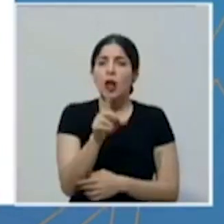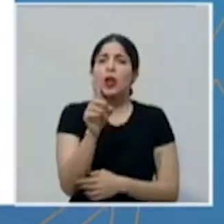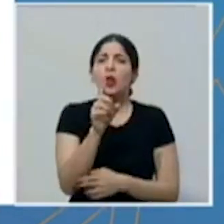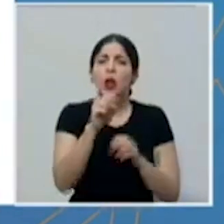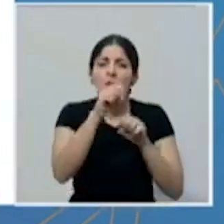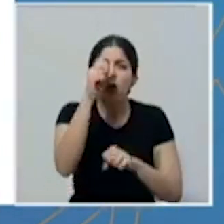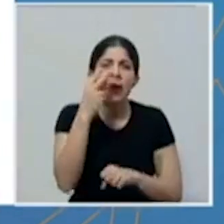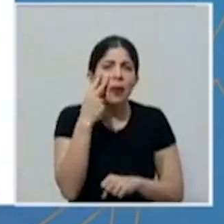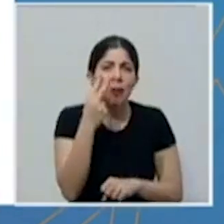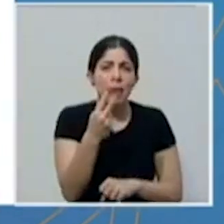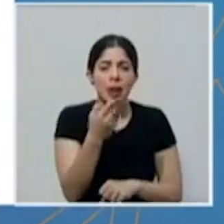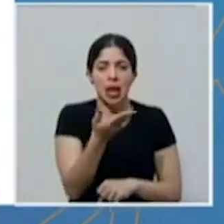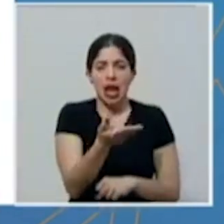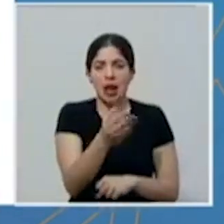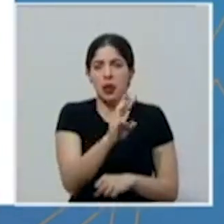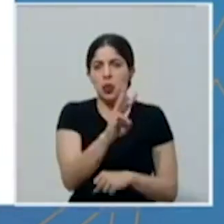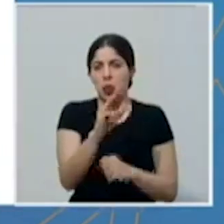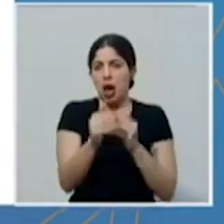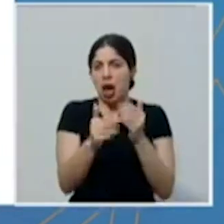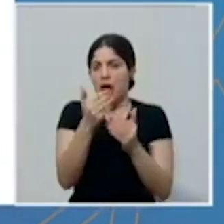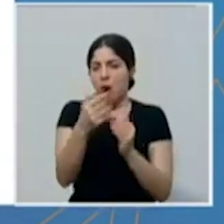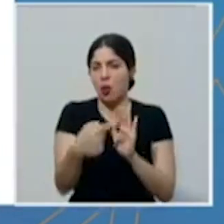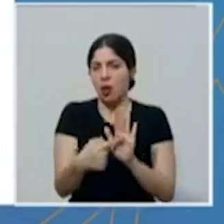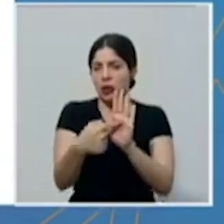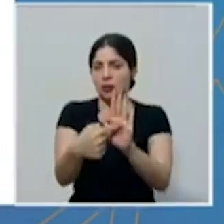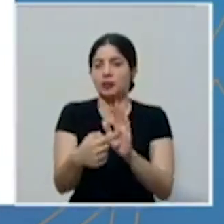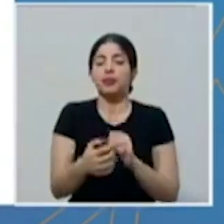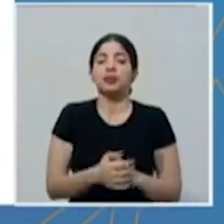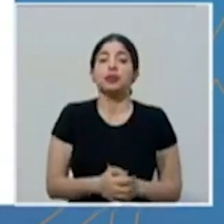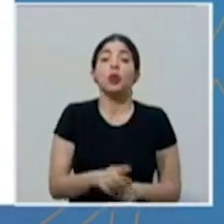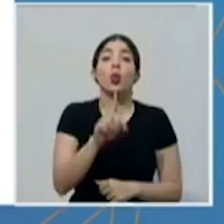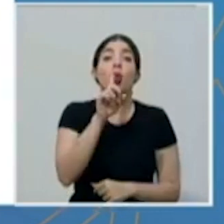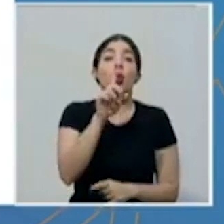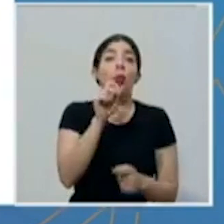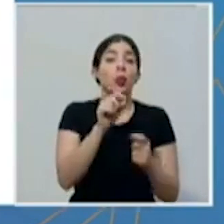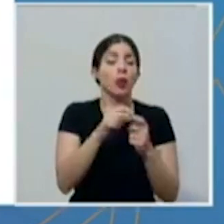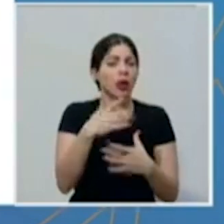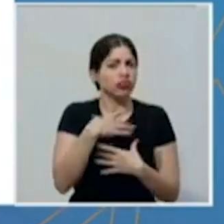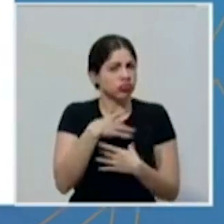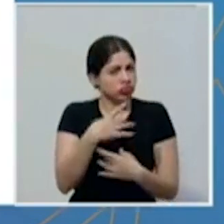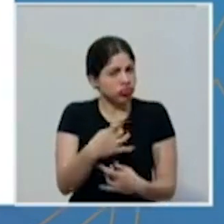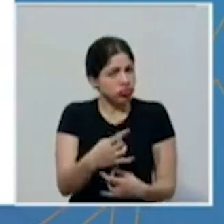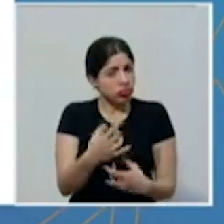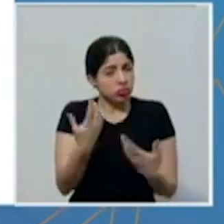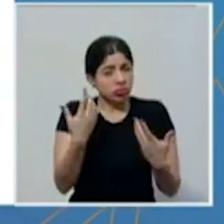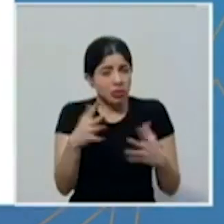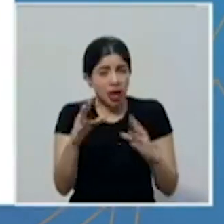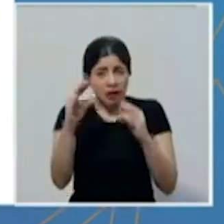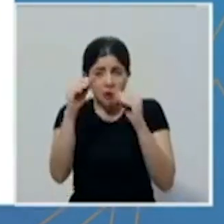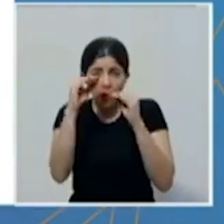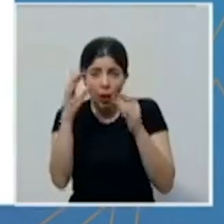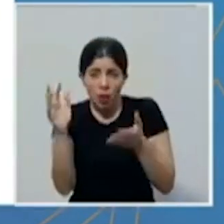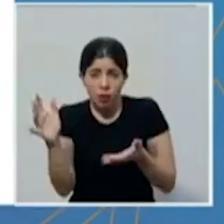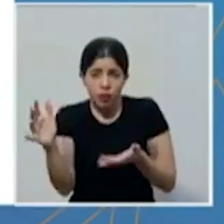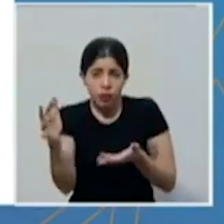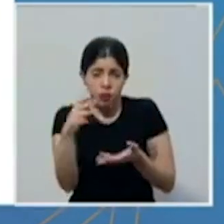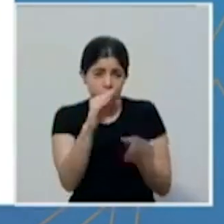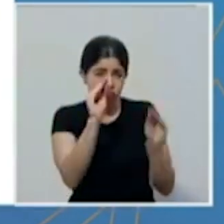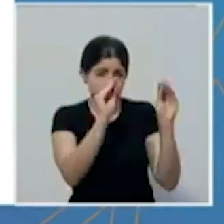el sitio web que les vamos a comentar. Una cosa muy interesante es que, habiendo sistematizado todas esas propuestas,